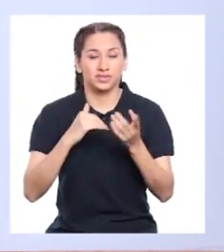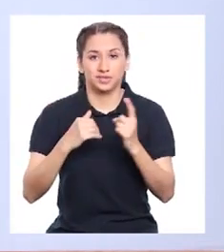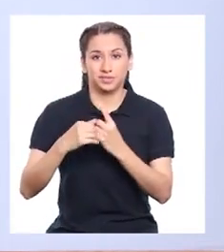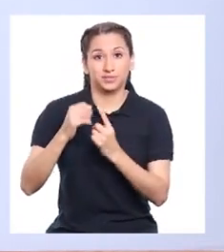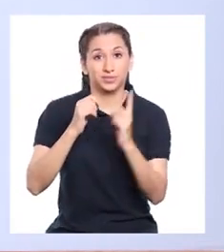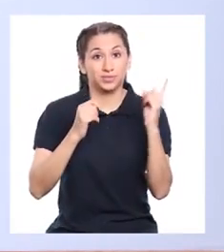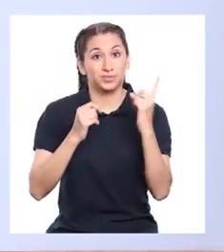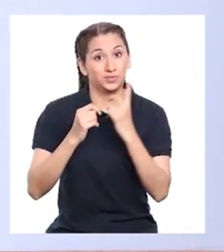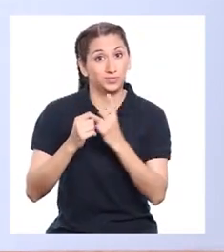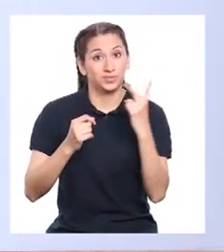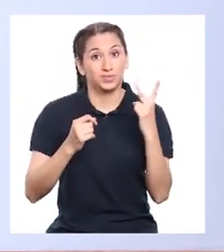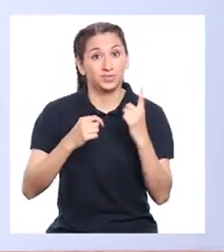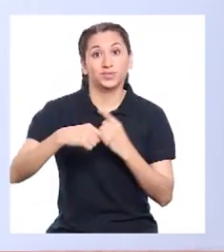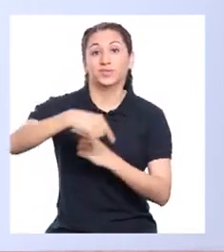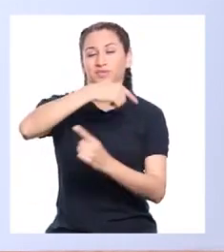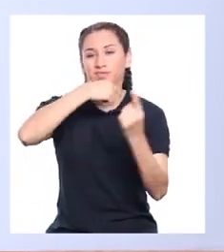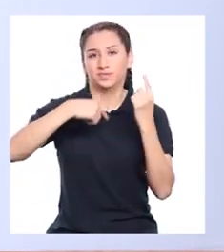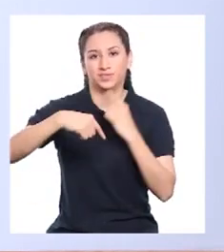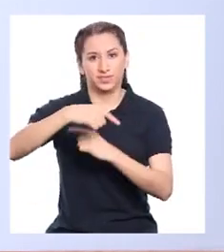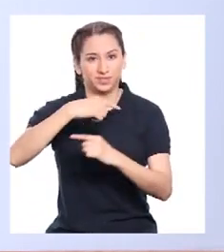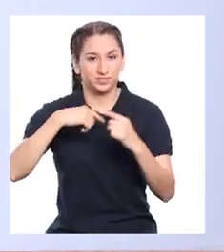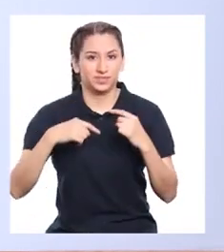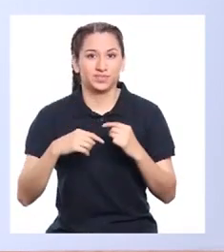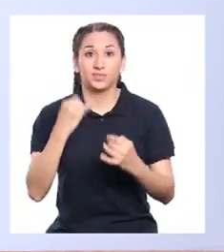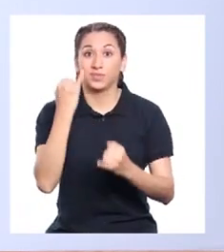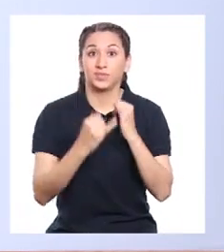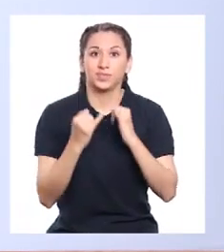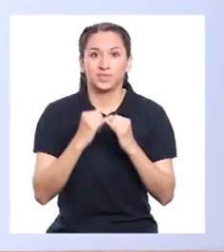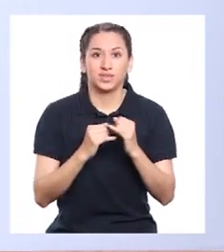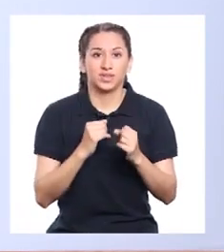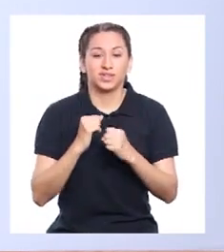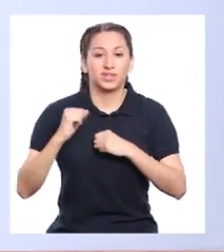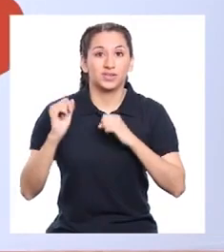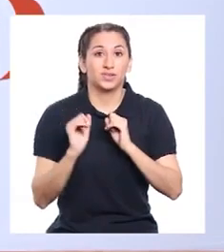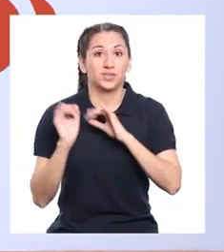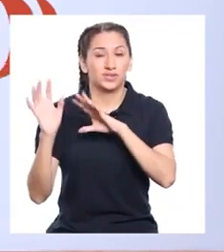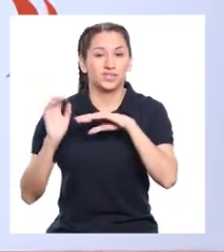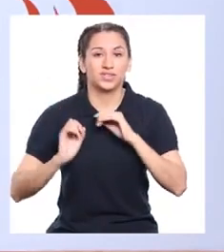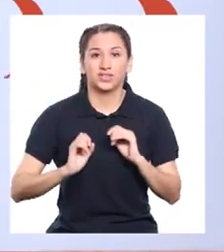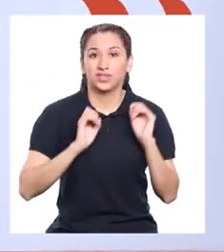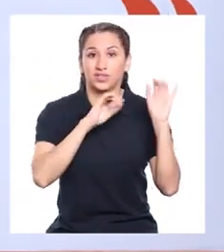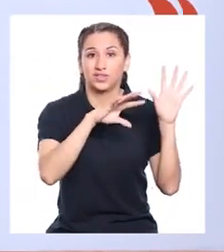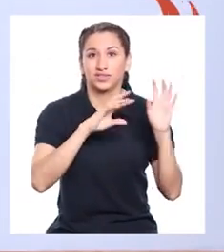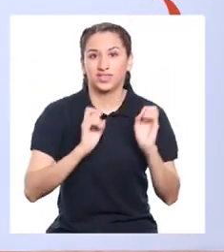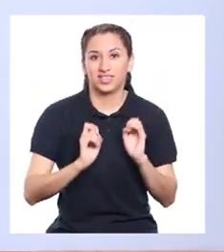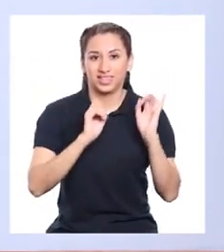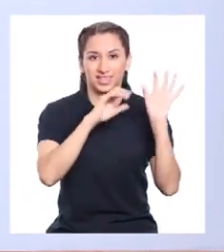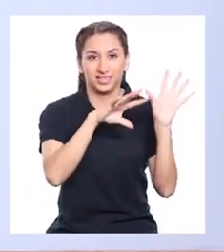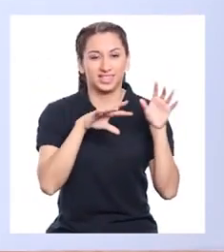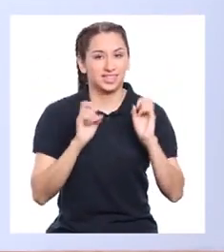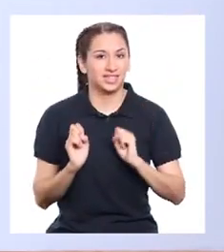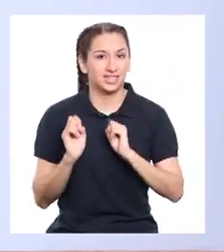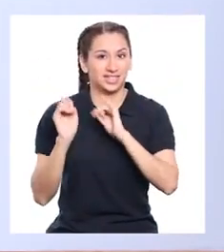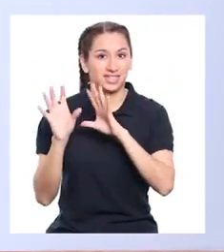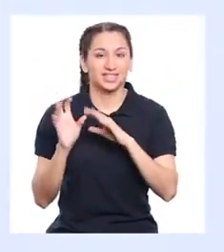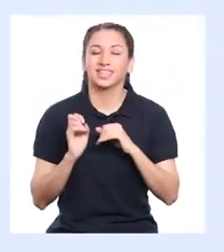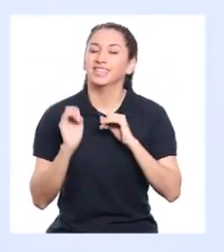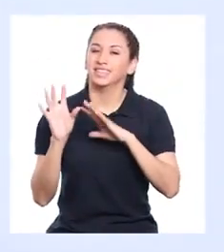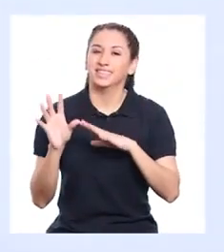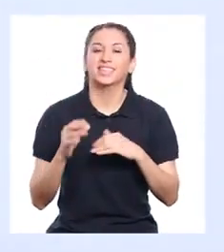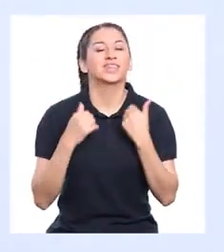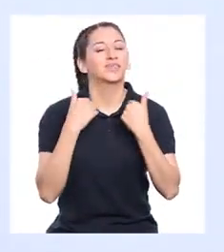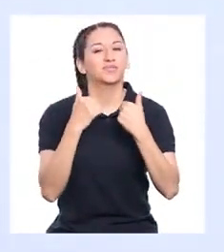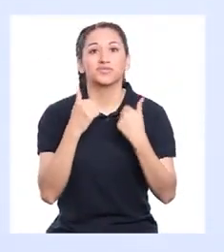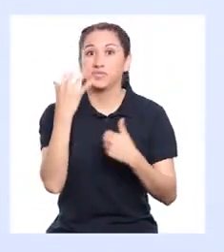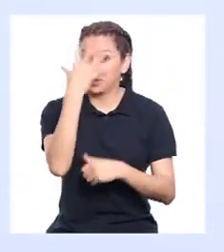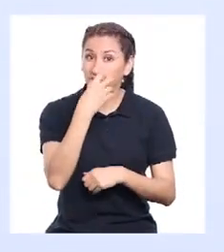Repito. Vueltita. ¿Cómo? Y por último. Costado. Costado. Qué